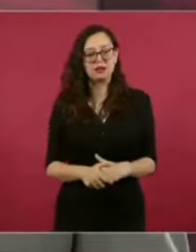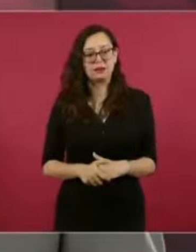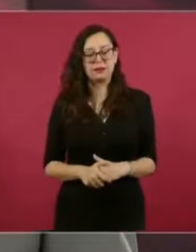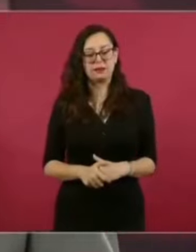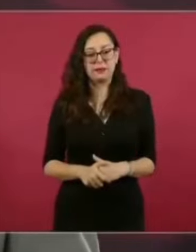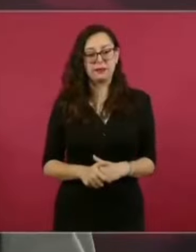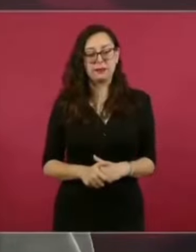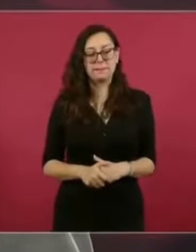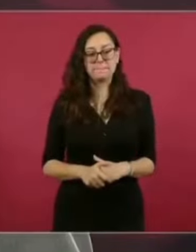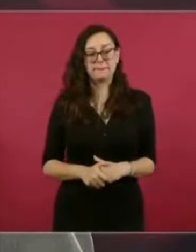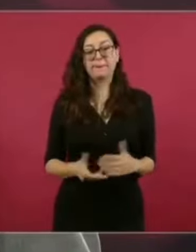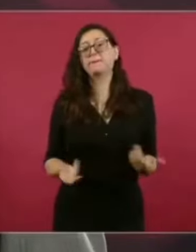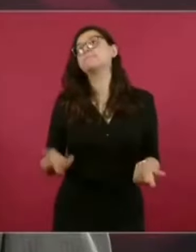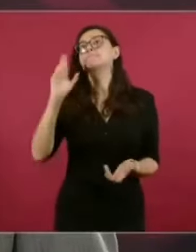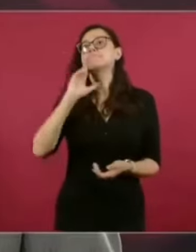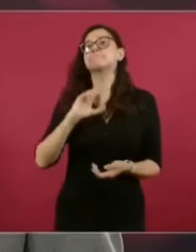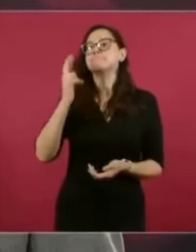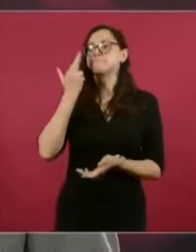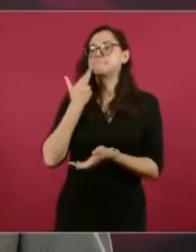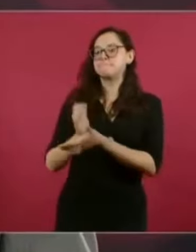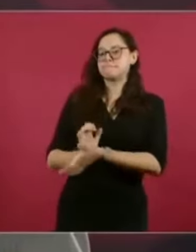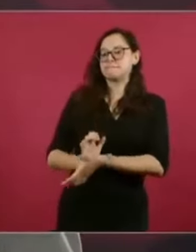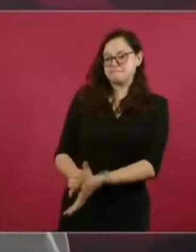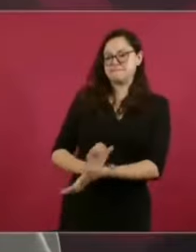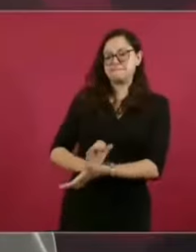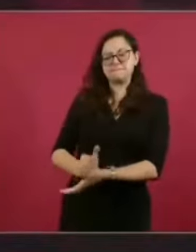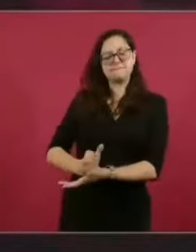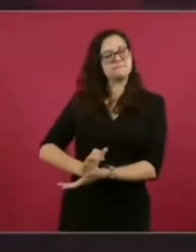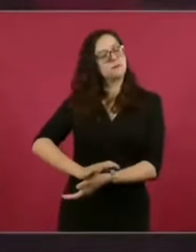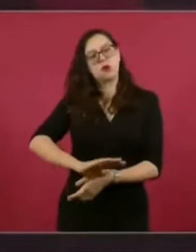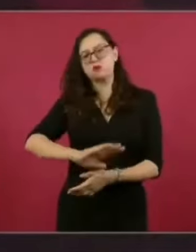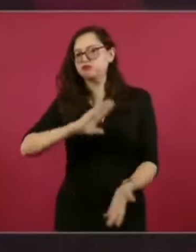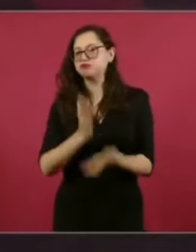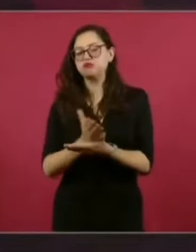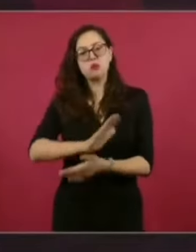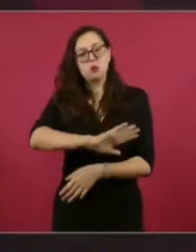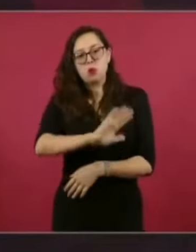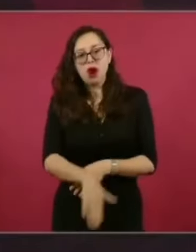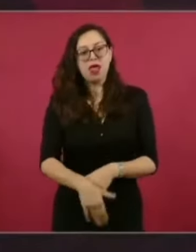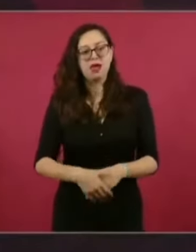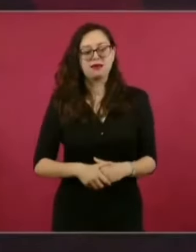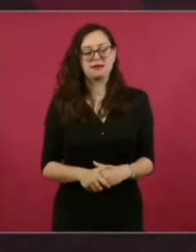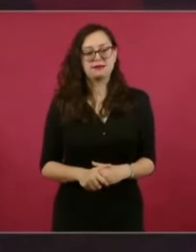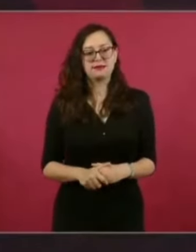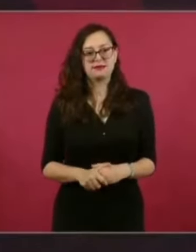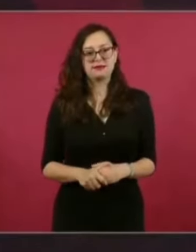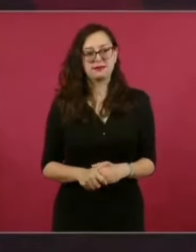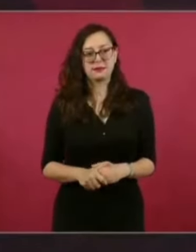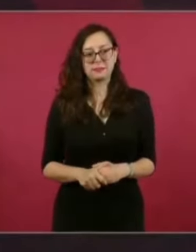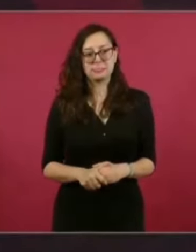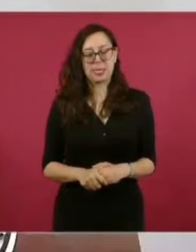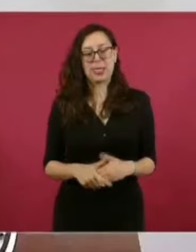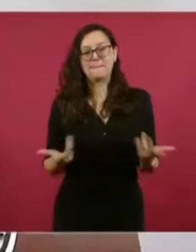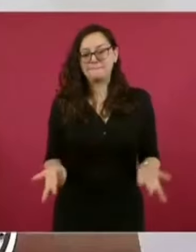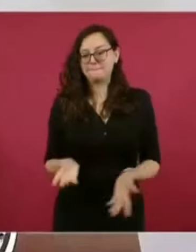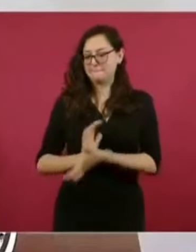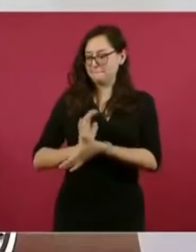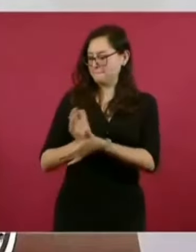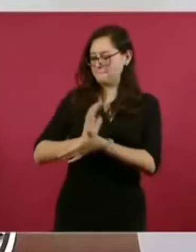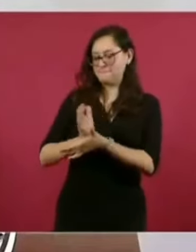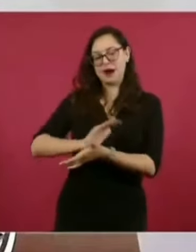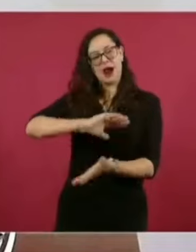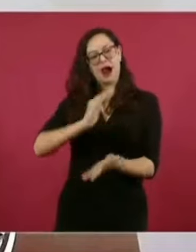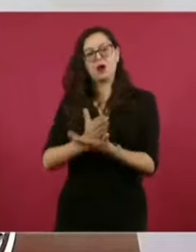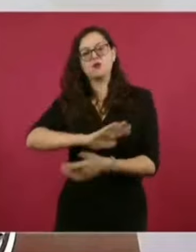es muera el racismo y muera la discriminación.